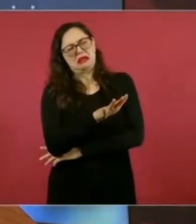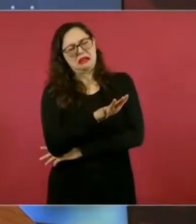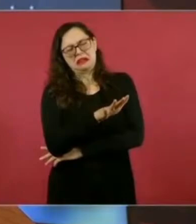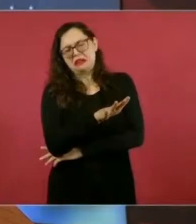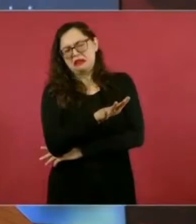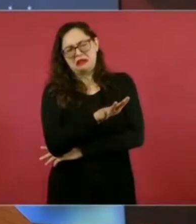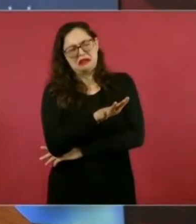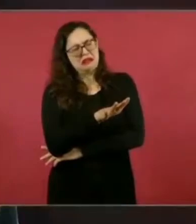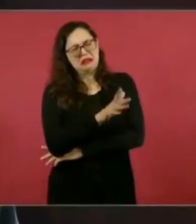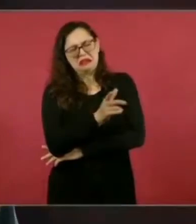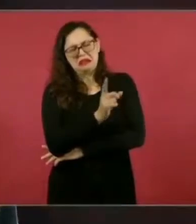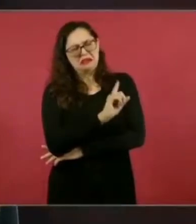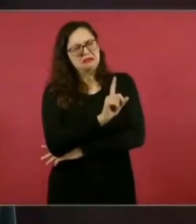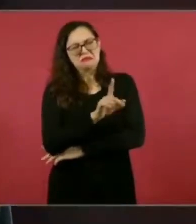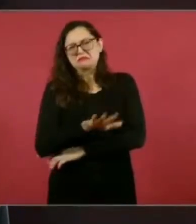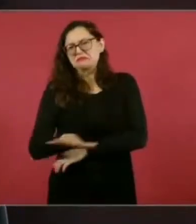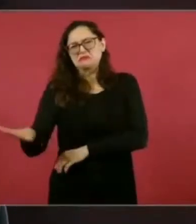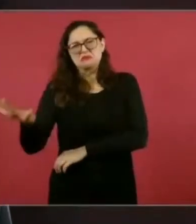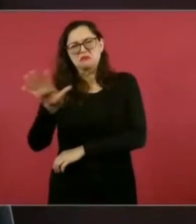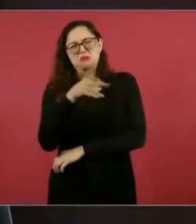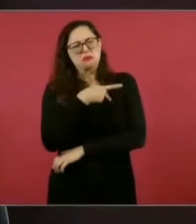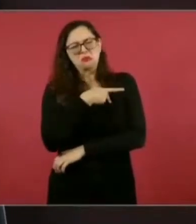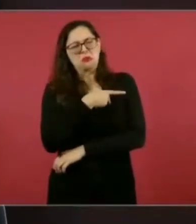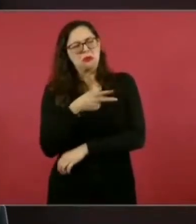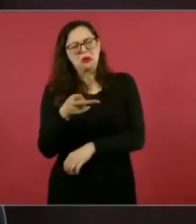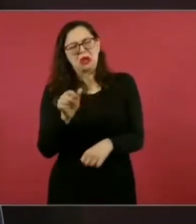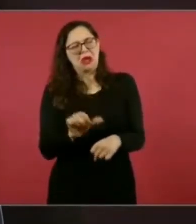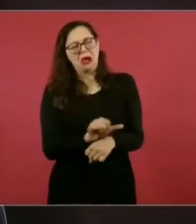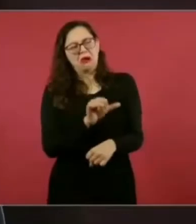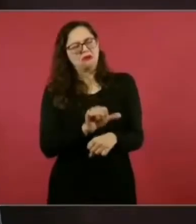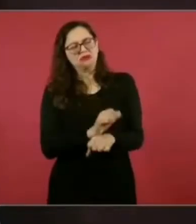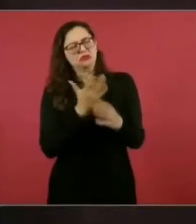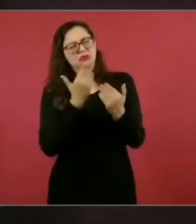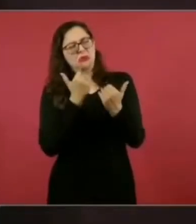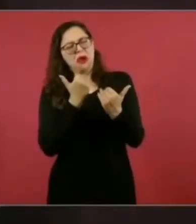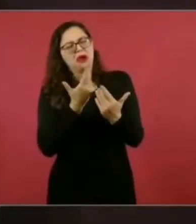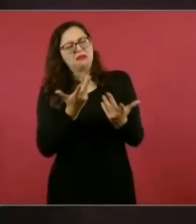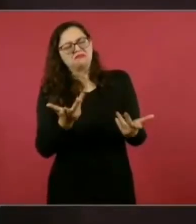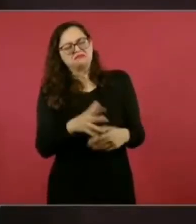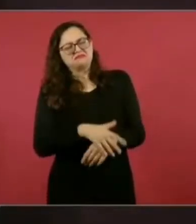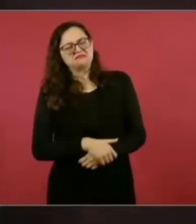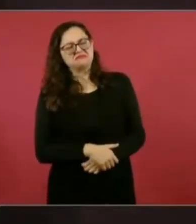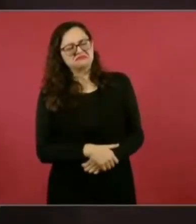de que no, porque la gente, la mayoría de los mexicanos no tenía carros.